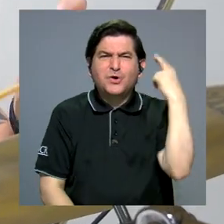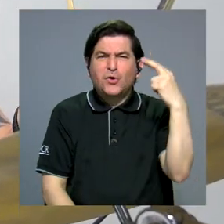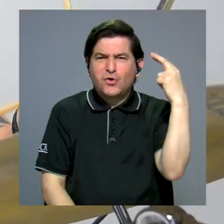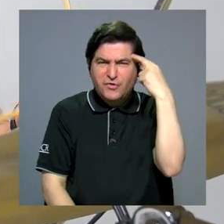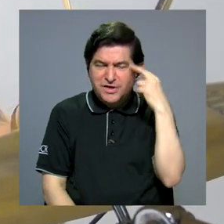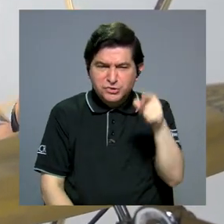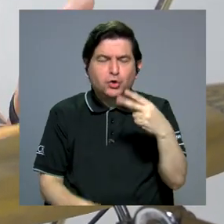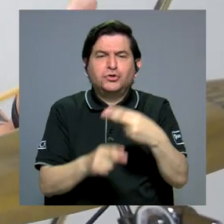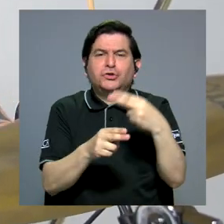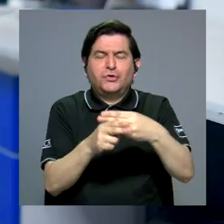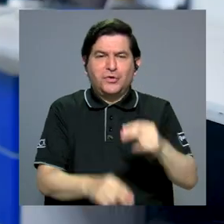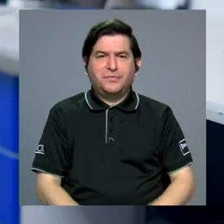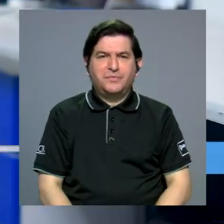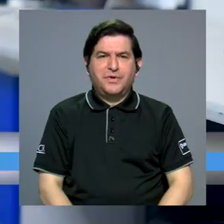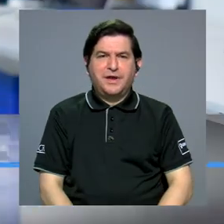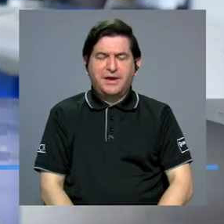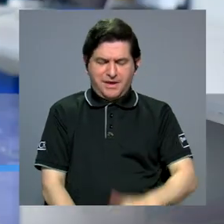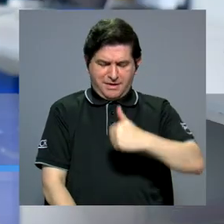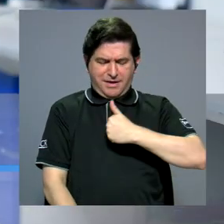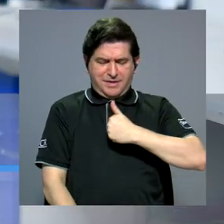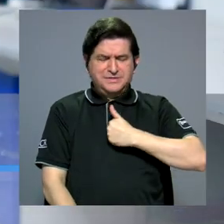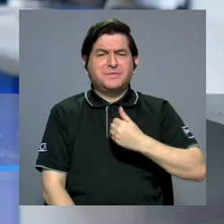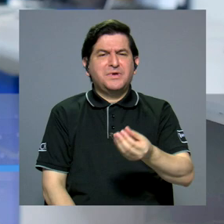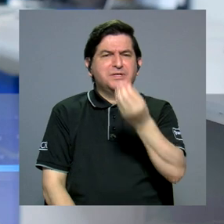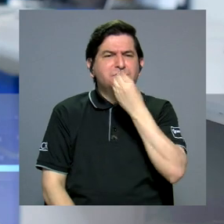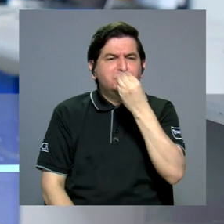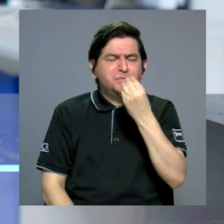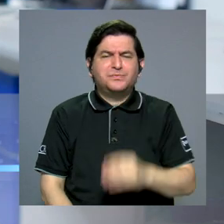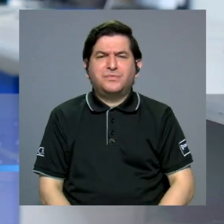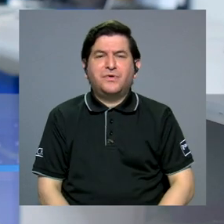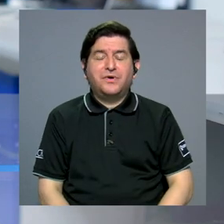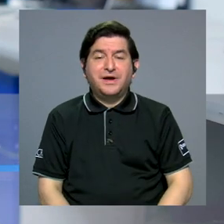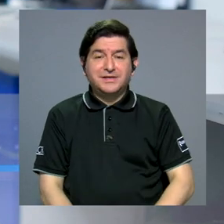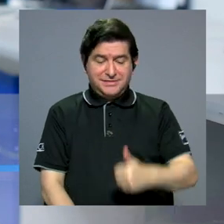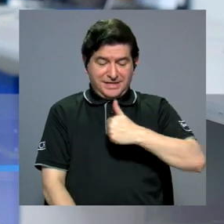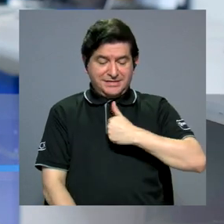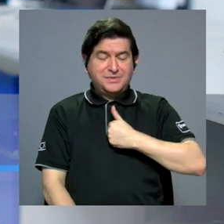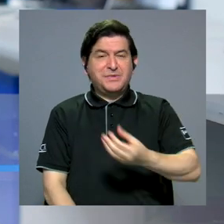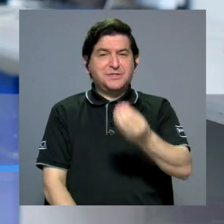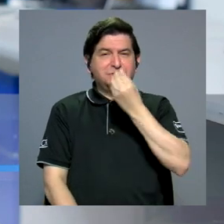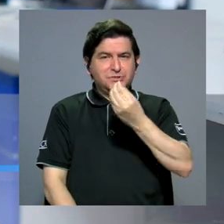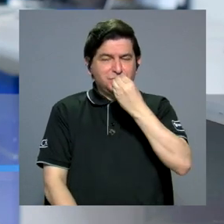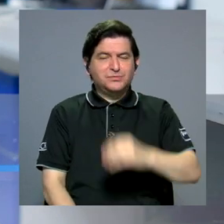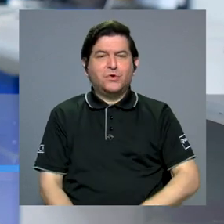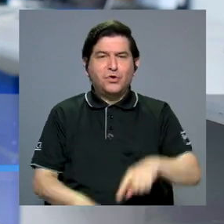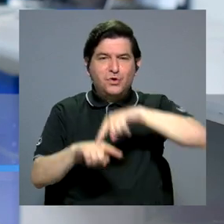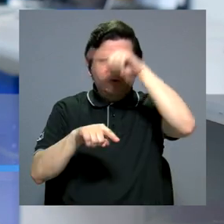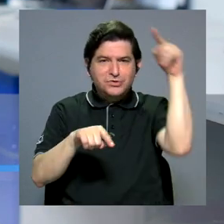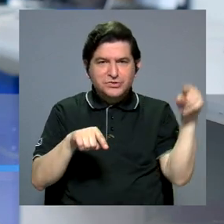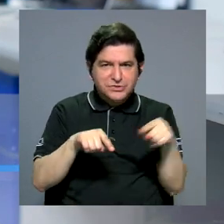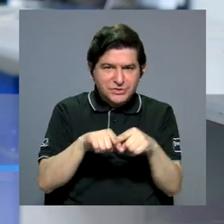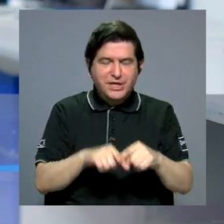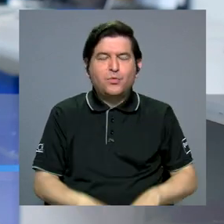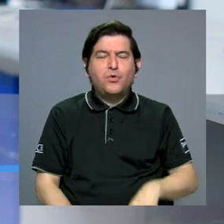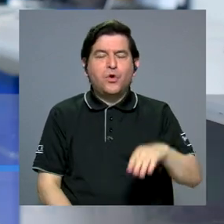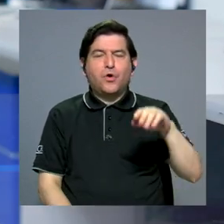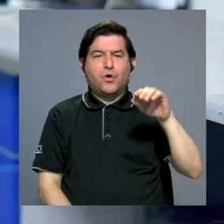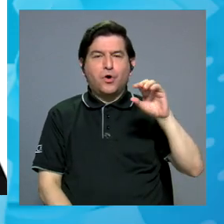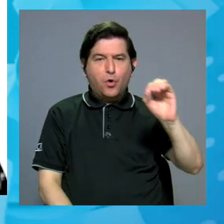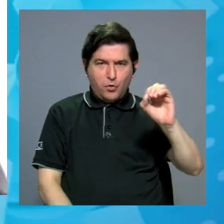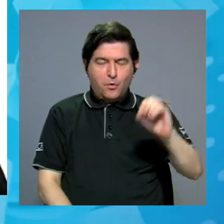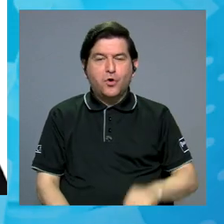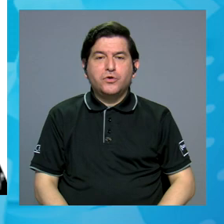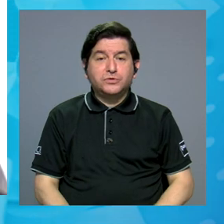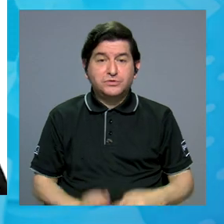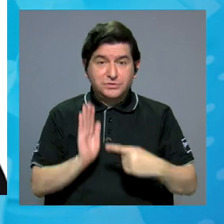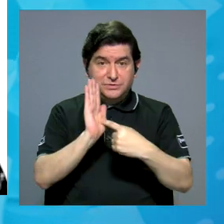razón de este nombre. Autofagia viene de un concepto que es la autodevoración, viene del círculo del auruborus, que es como un ícono que